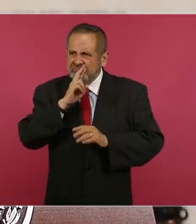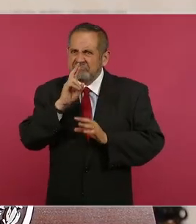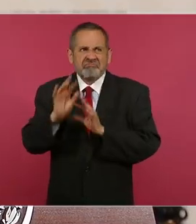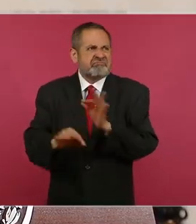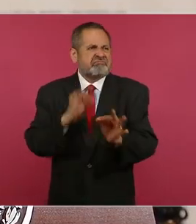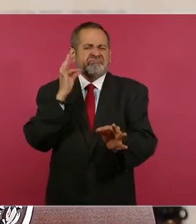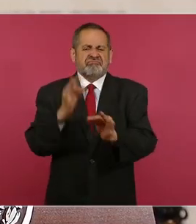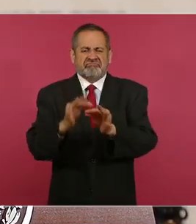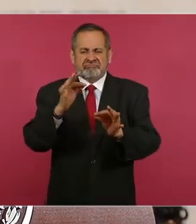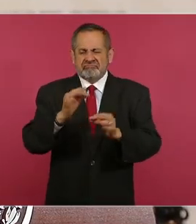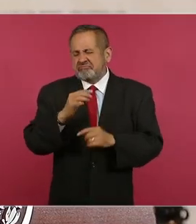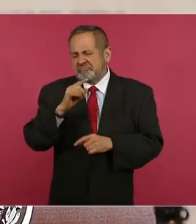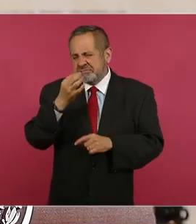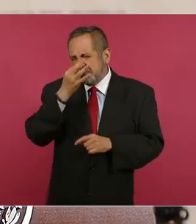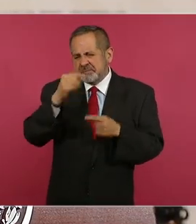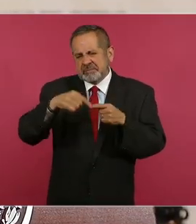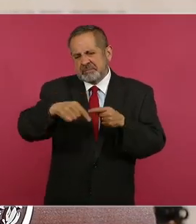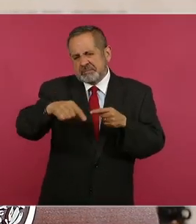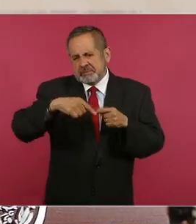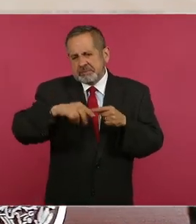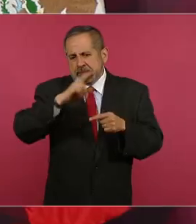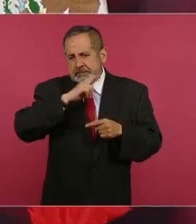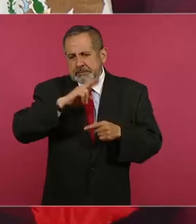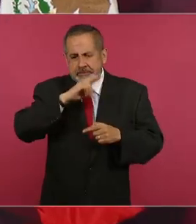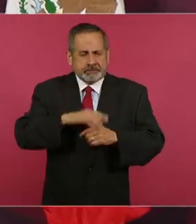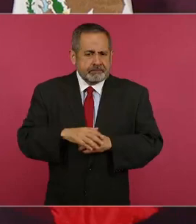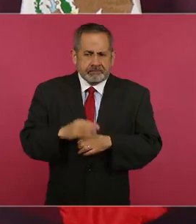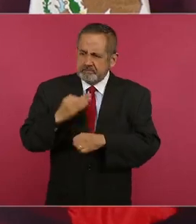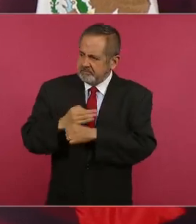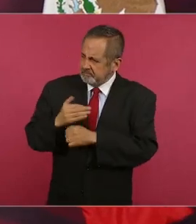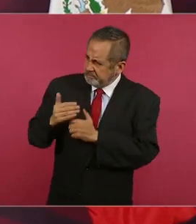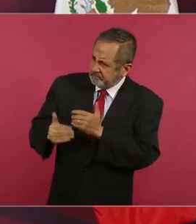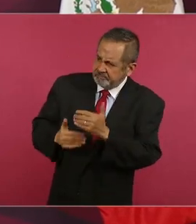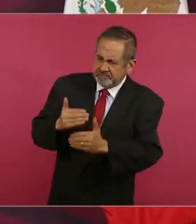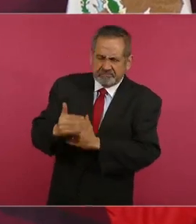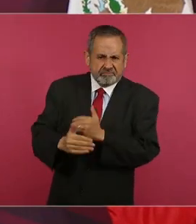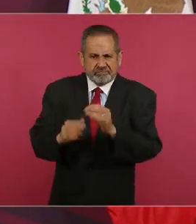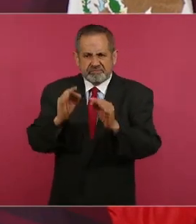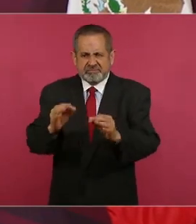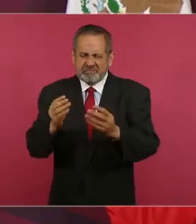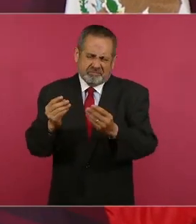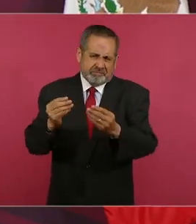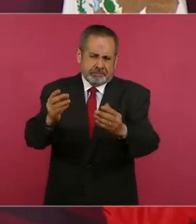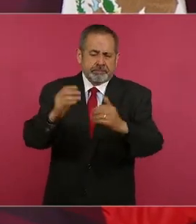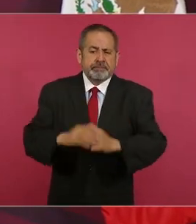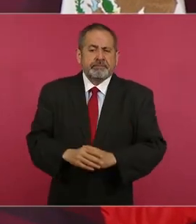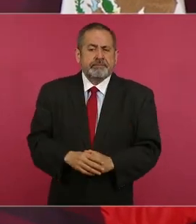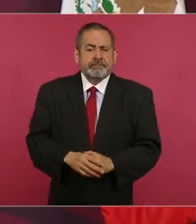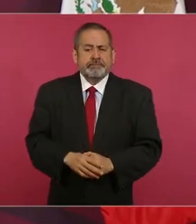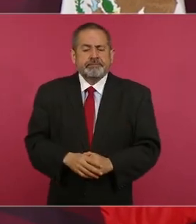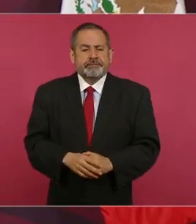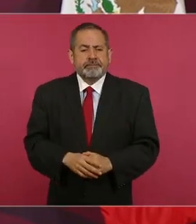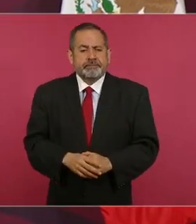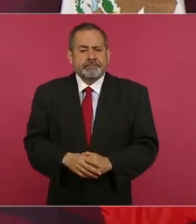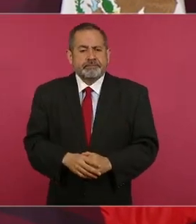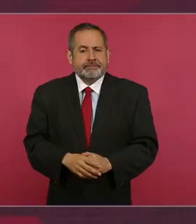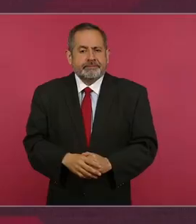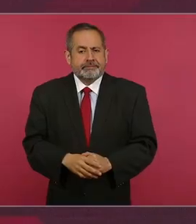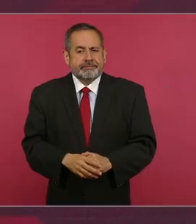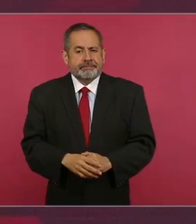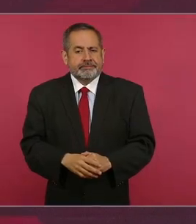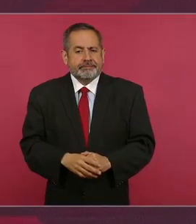muy pronto, porque se está avanzando bastante. No,